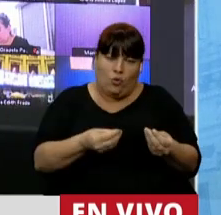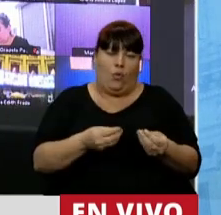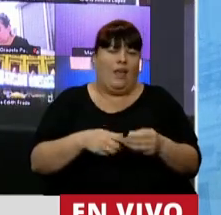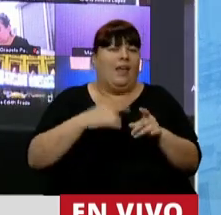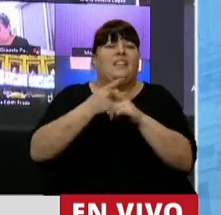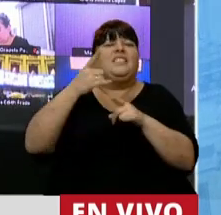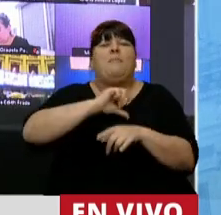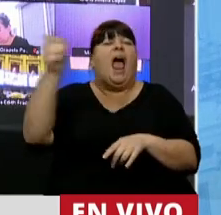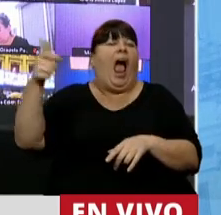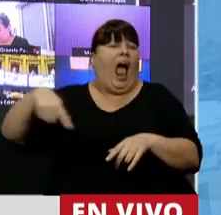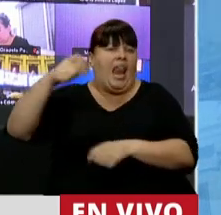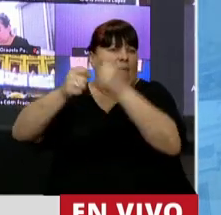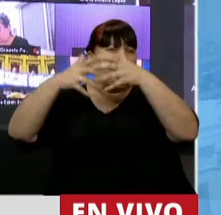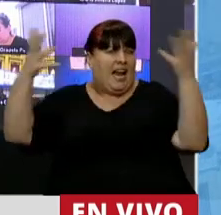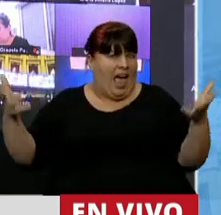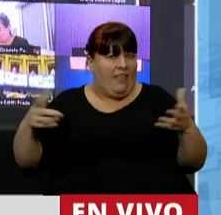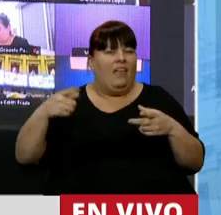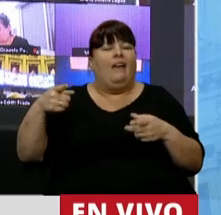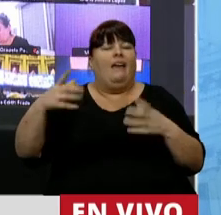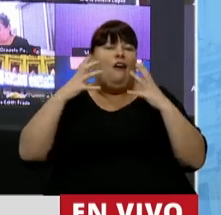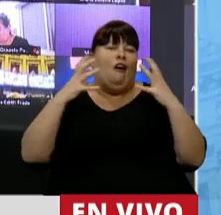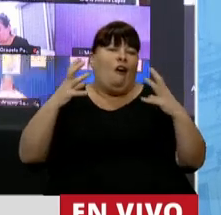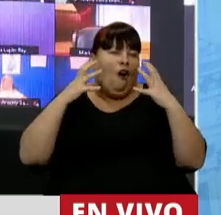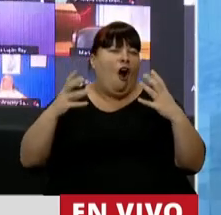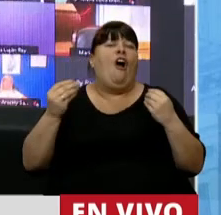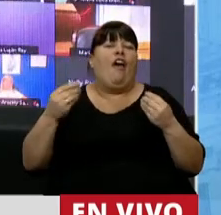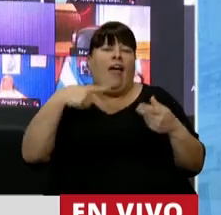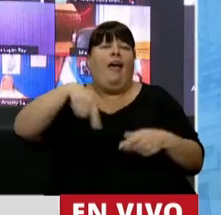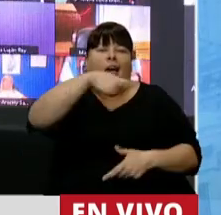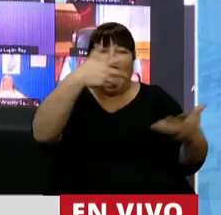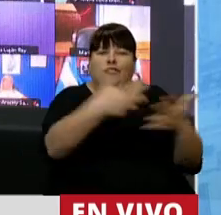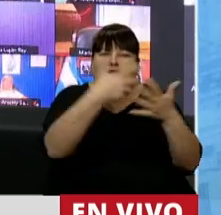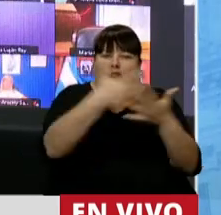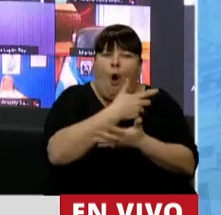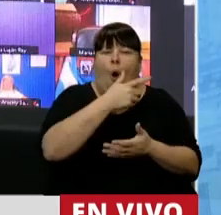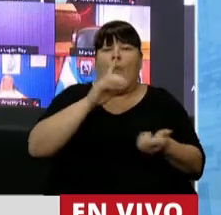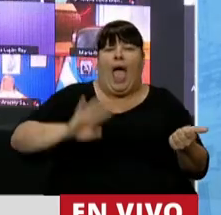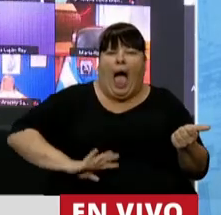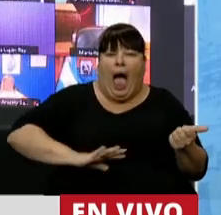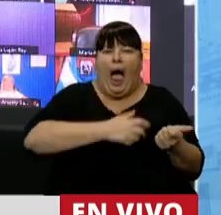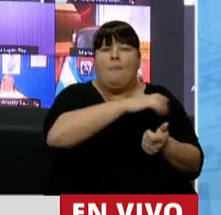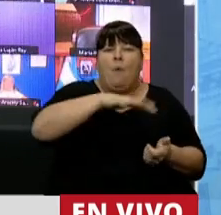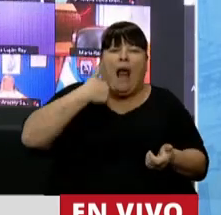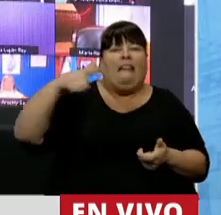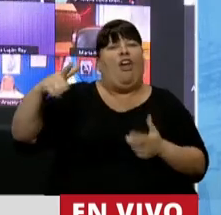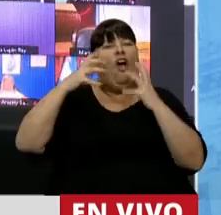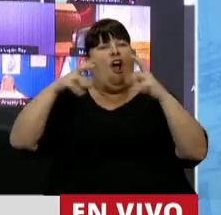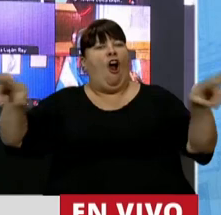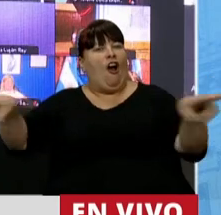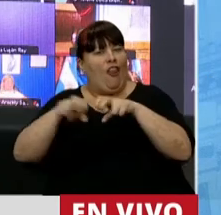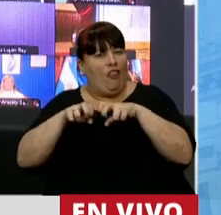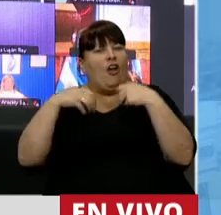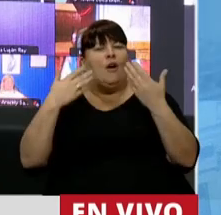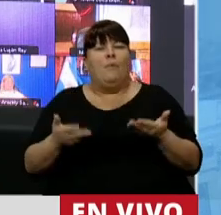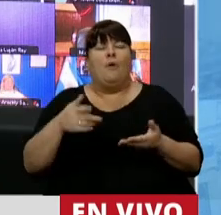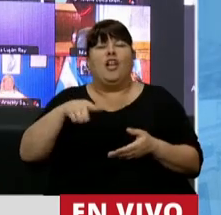siempre ganan, los que la juntan en pala a costa del sufrimiento y hambre del pueblo argentino. Y este es